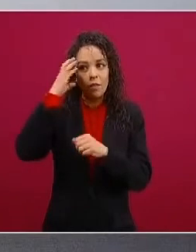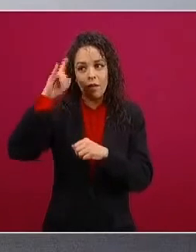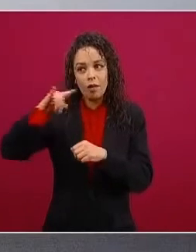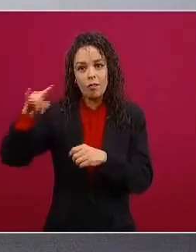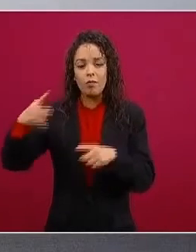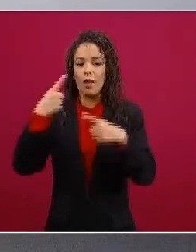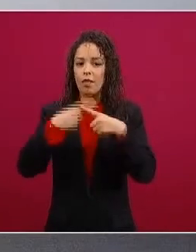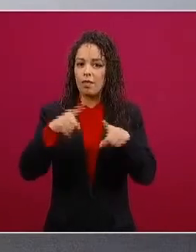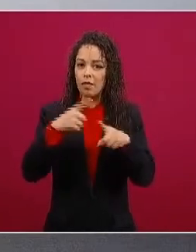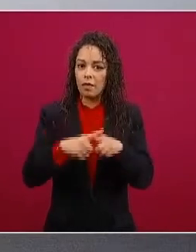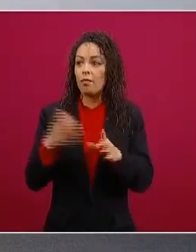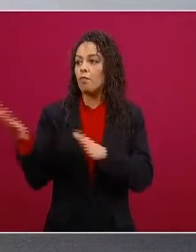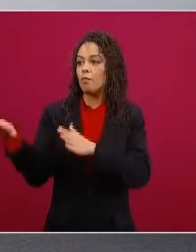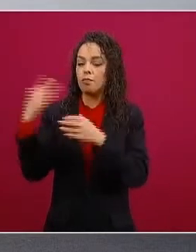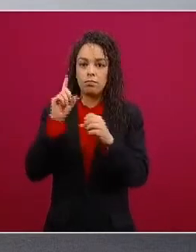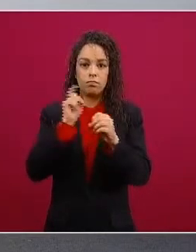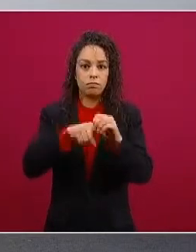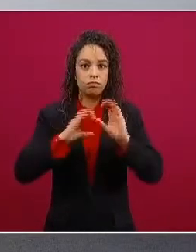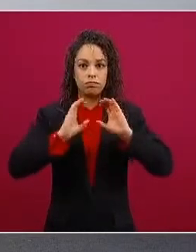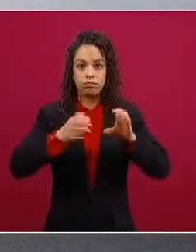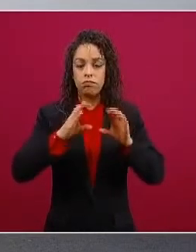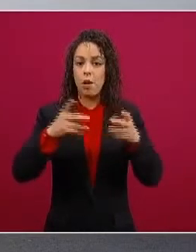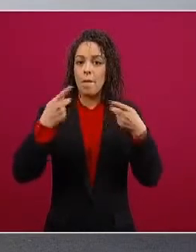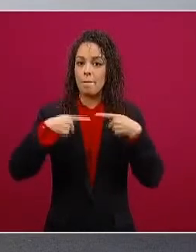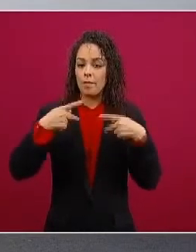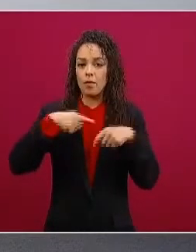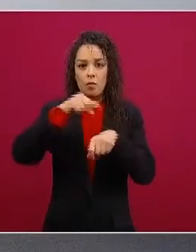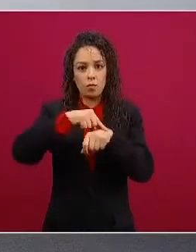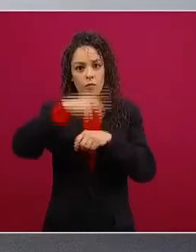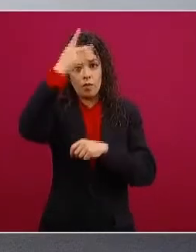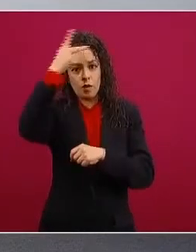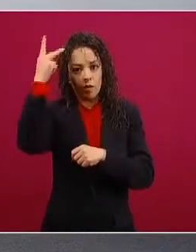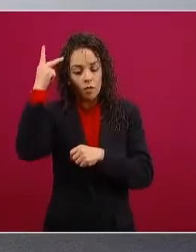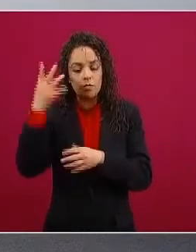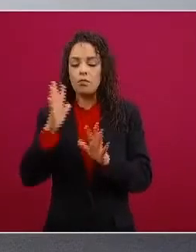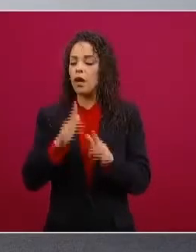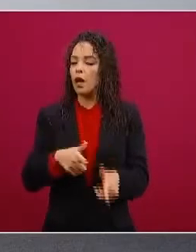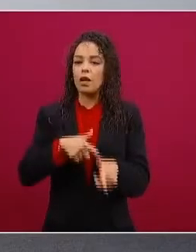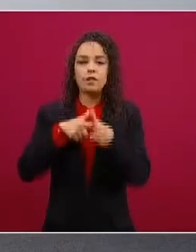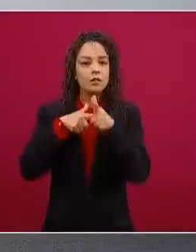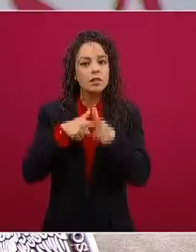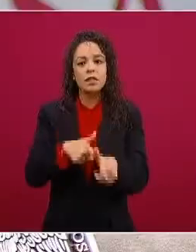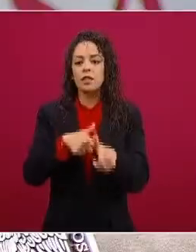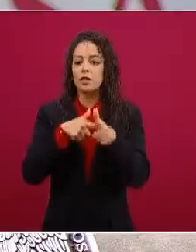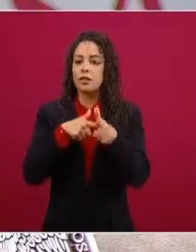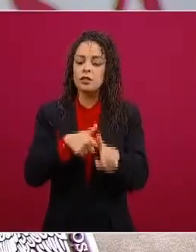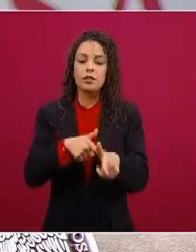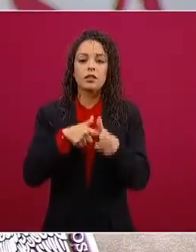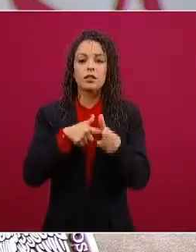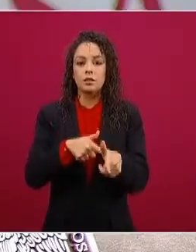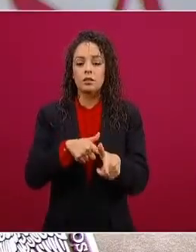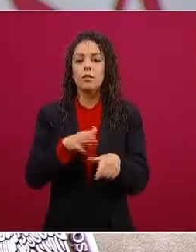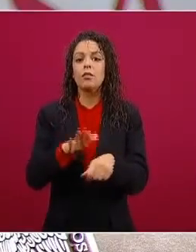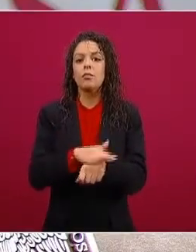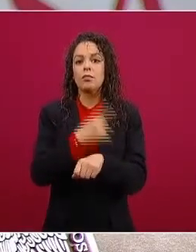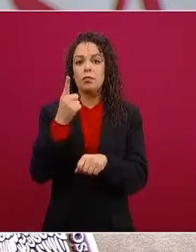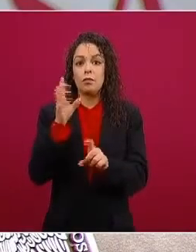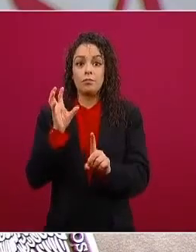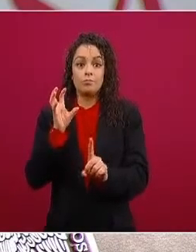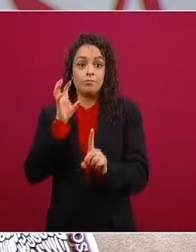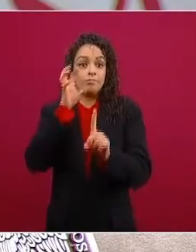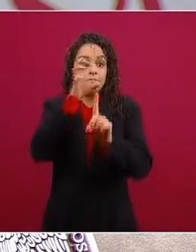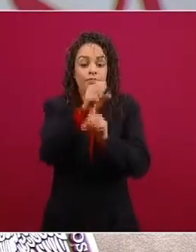contratando personal seguimos porque el propósito es garantizar el derecho a la salud